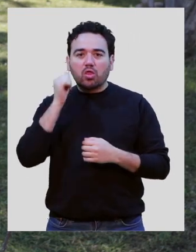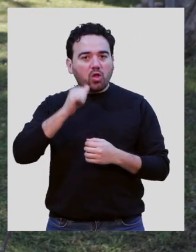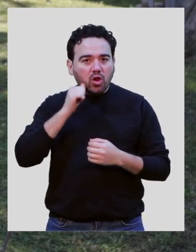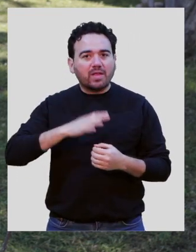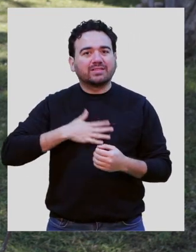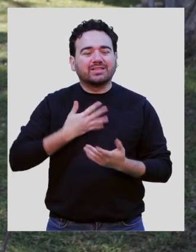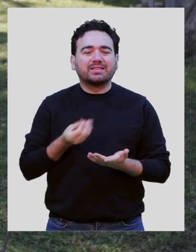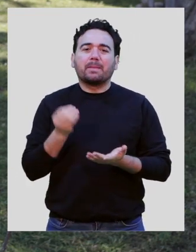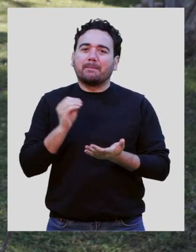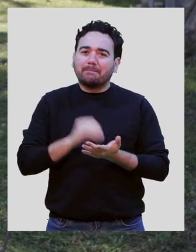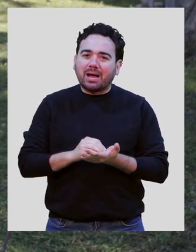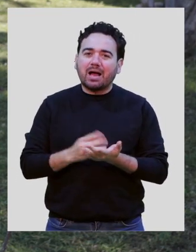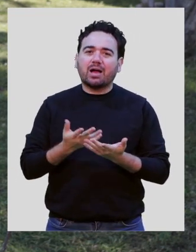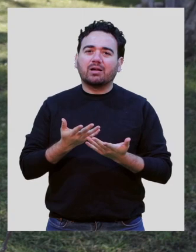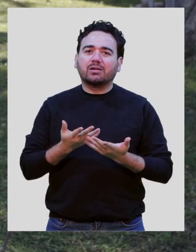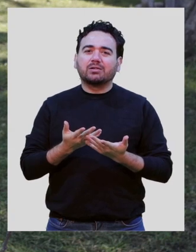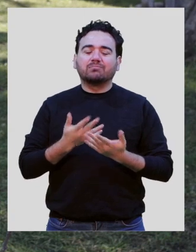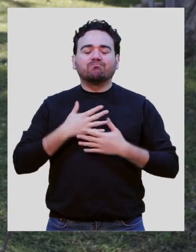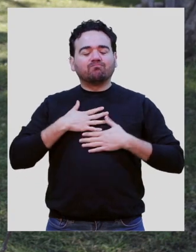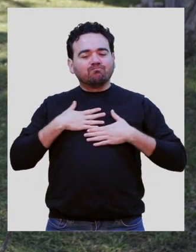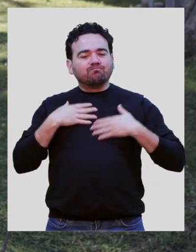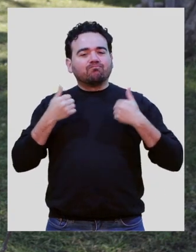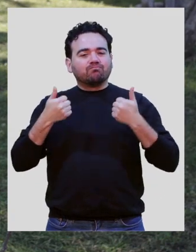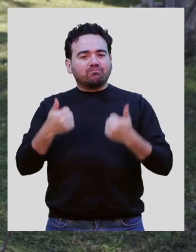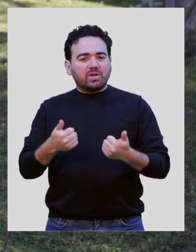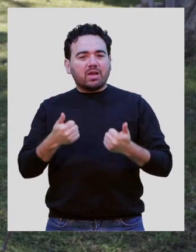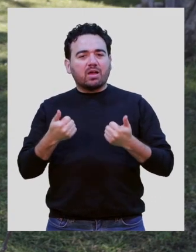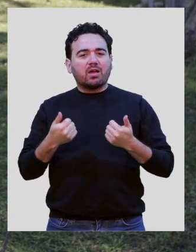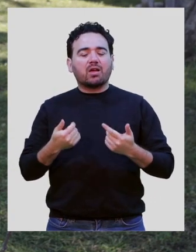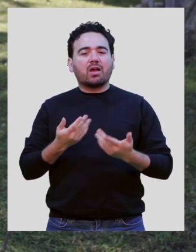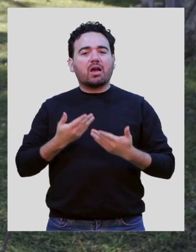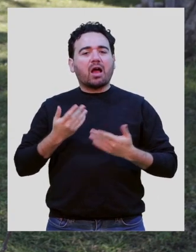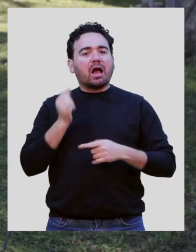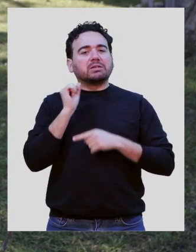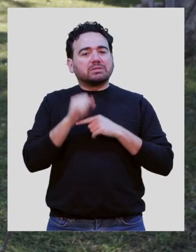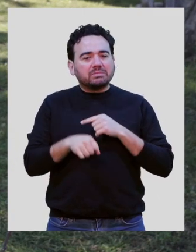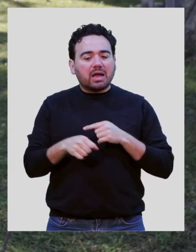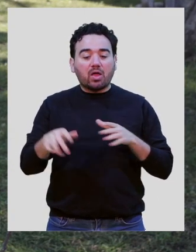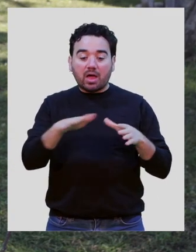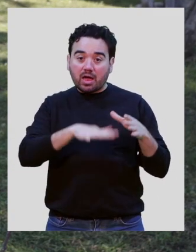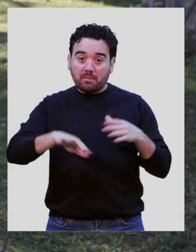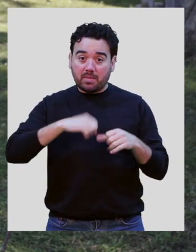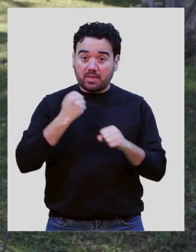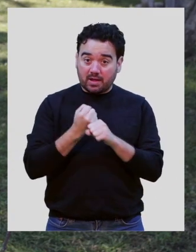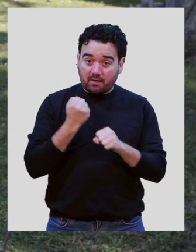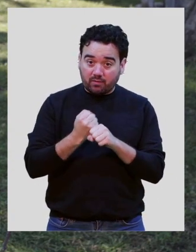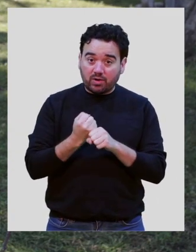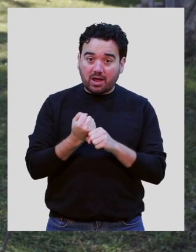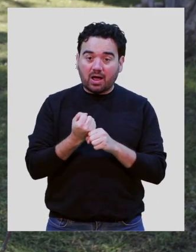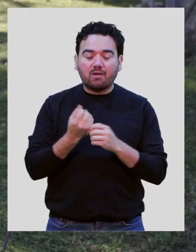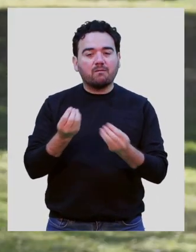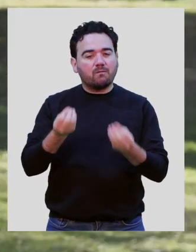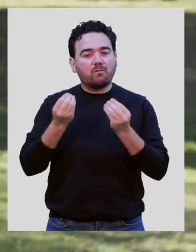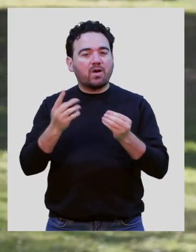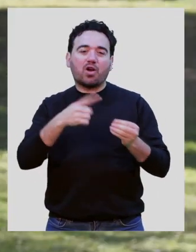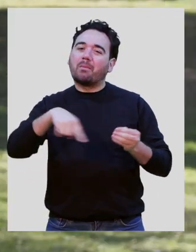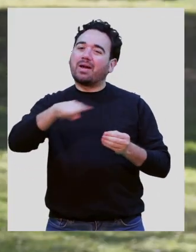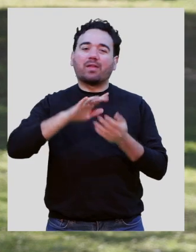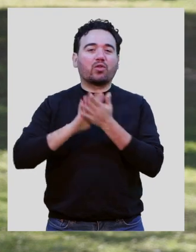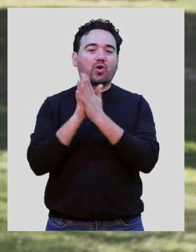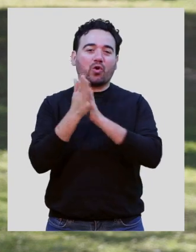sentamos más a gusto, más acogidos y por supuesto construyendo un ambiente laboral